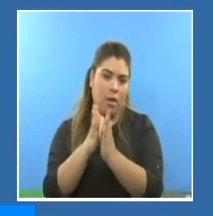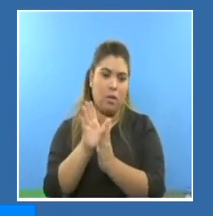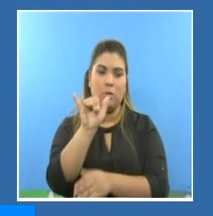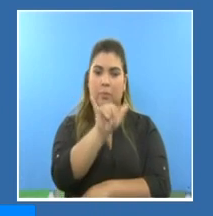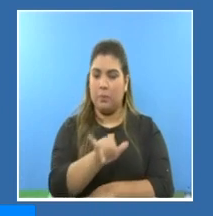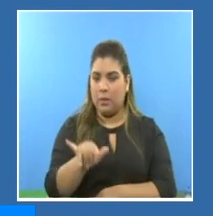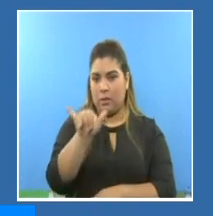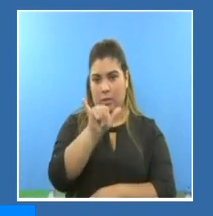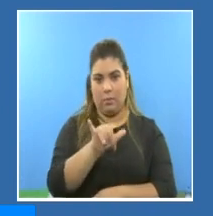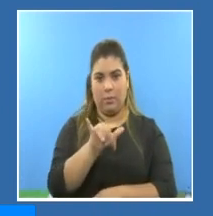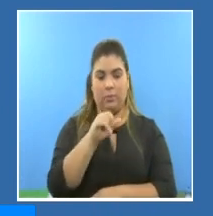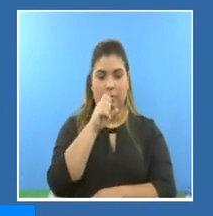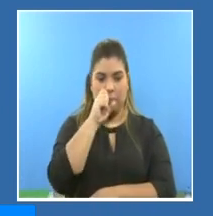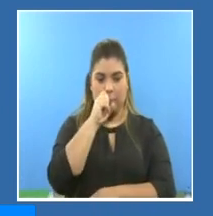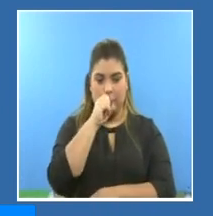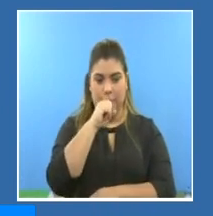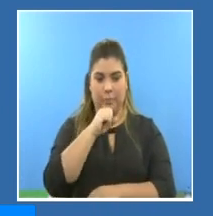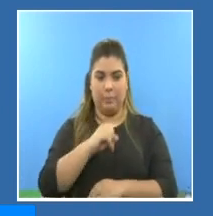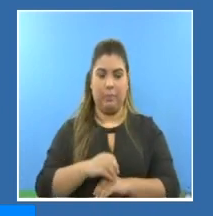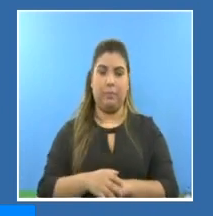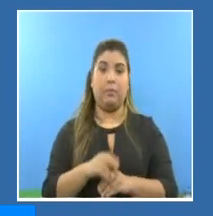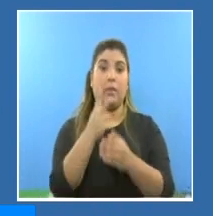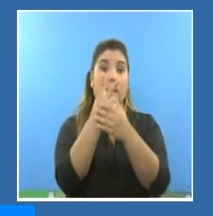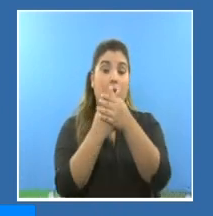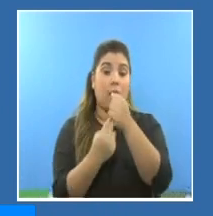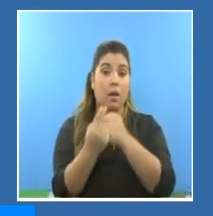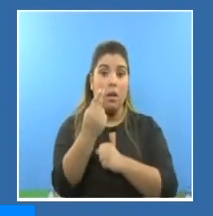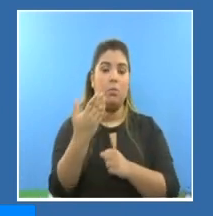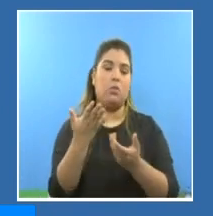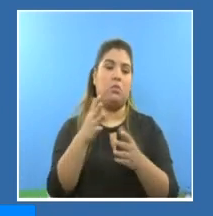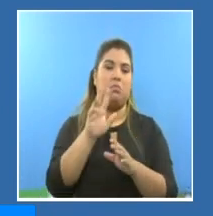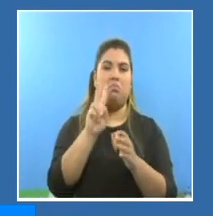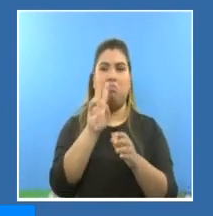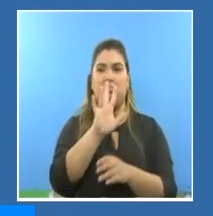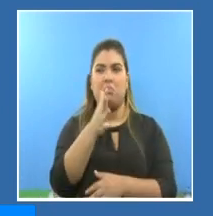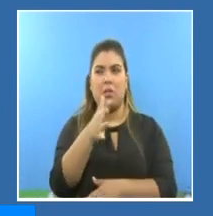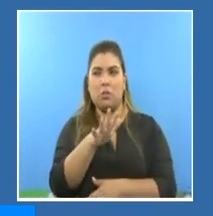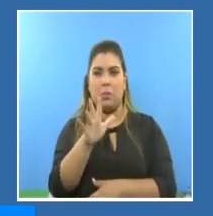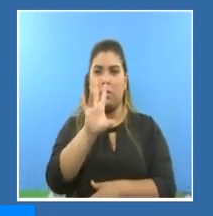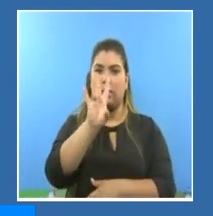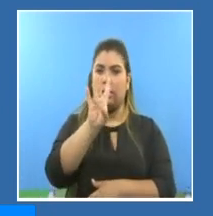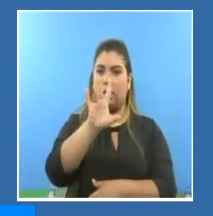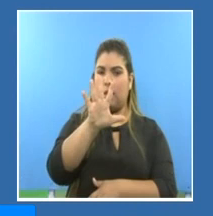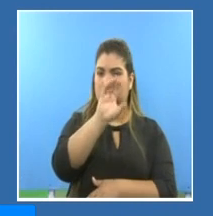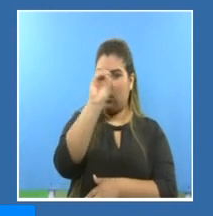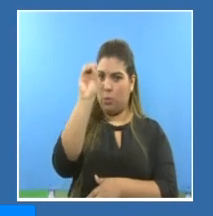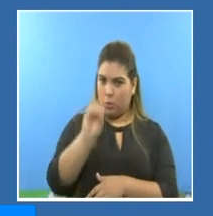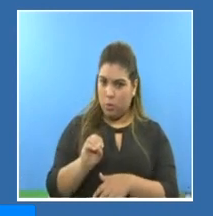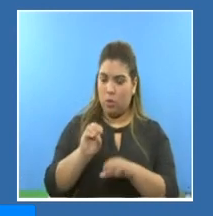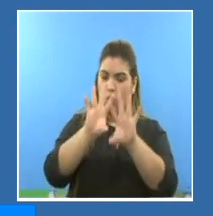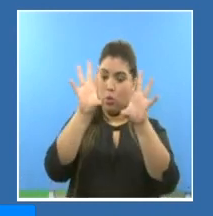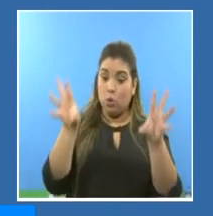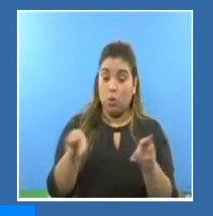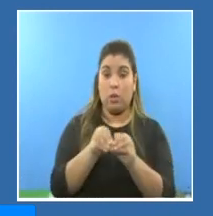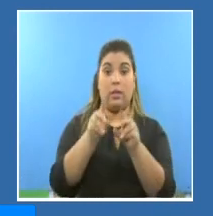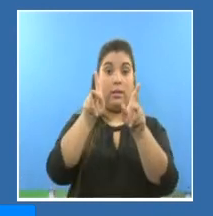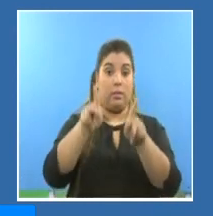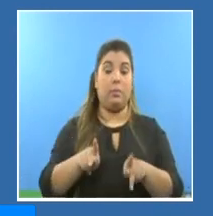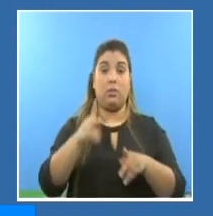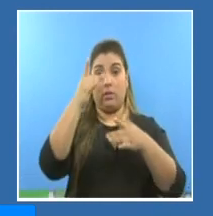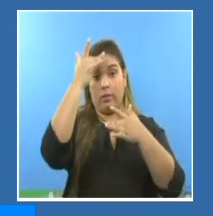que entre ambos hacen el 75% del total de los casos,